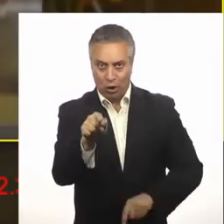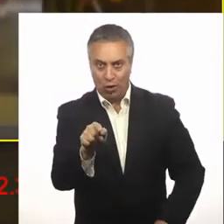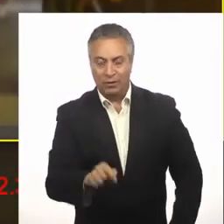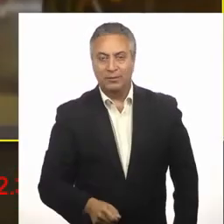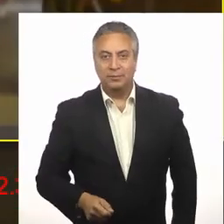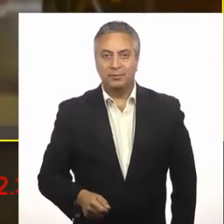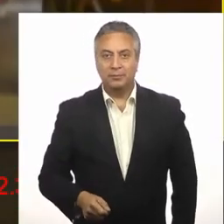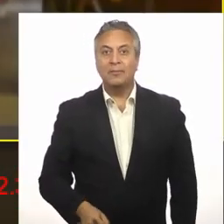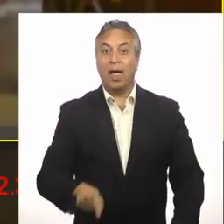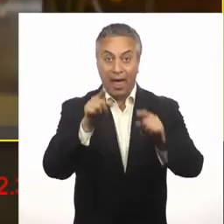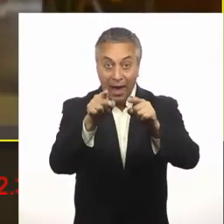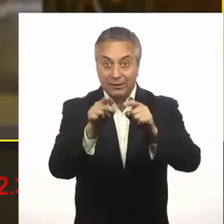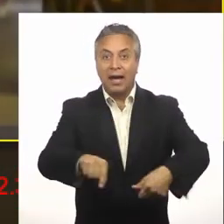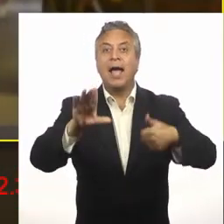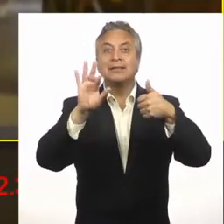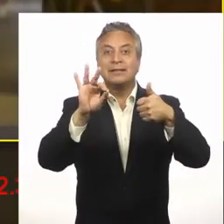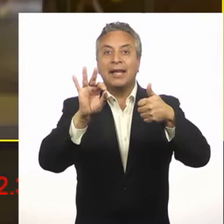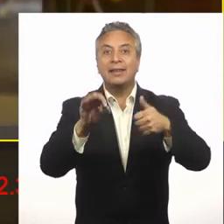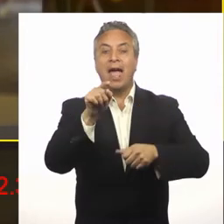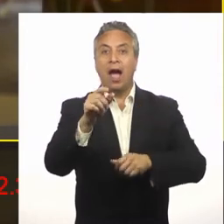Esto es a 60 fotogramas por segundo.